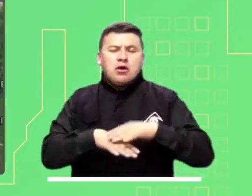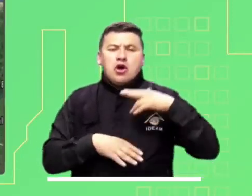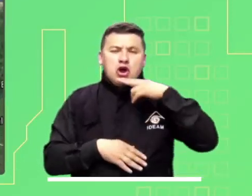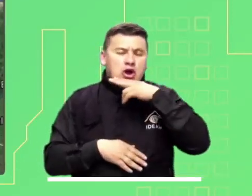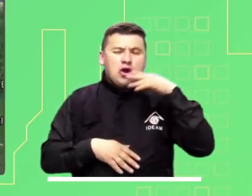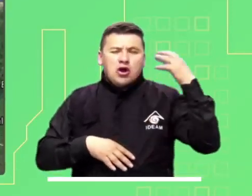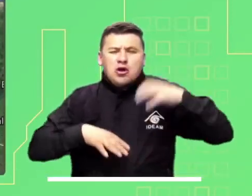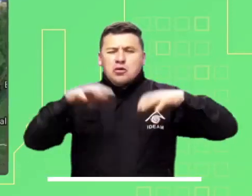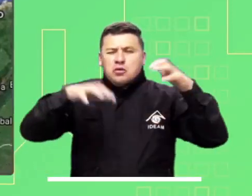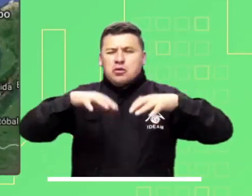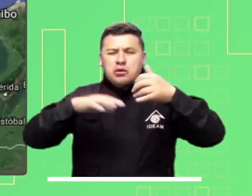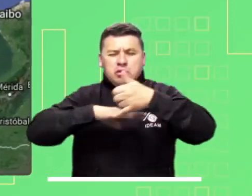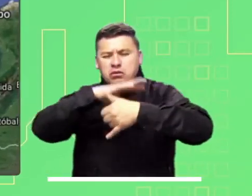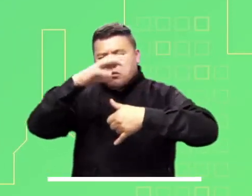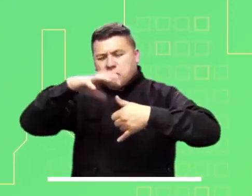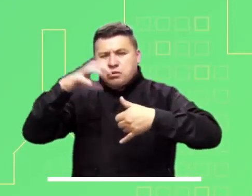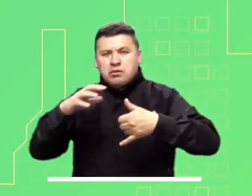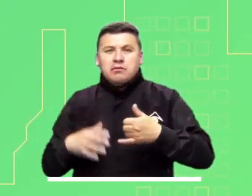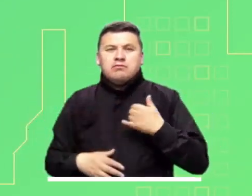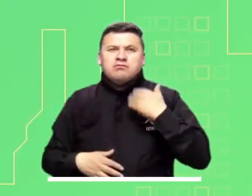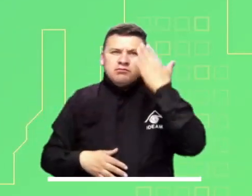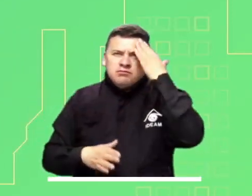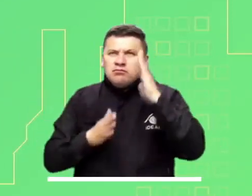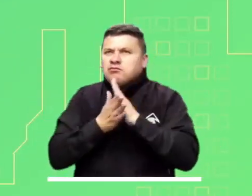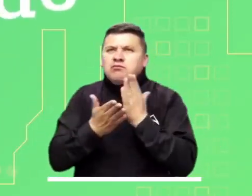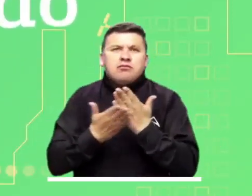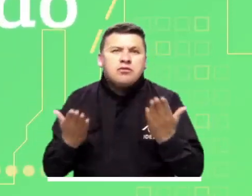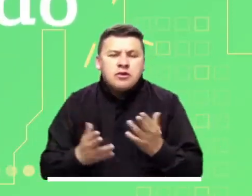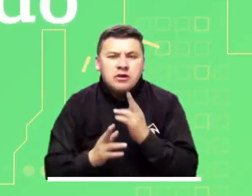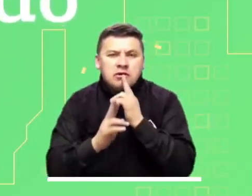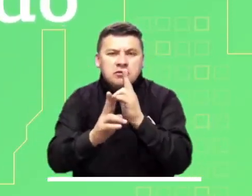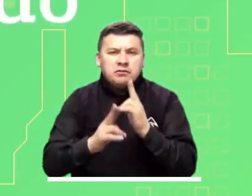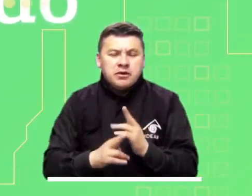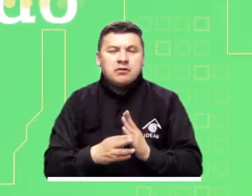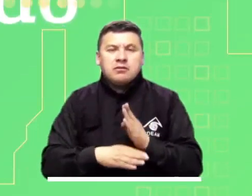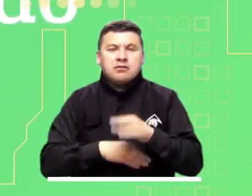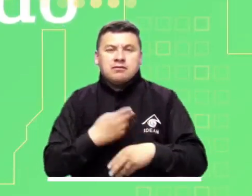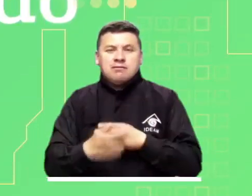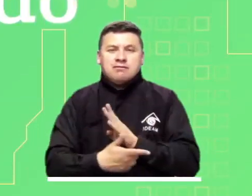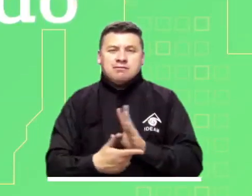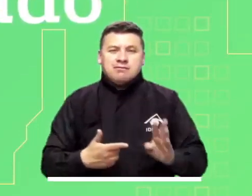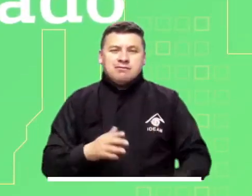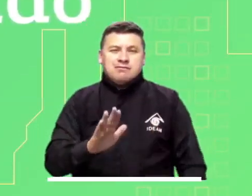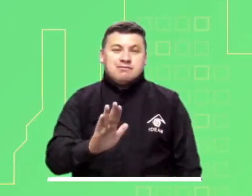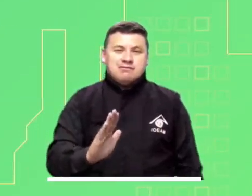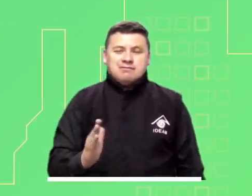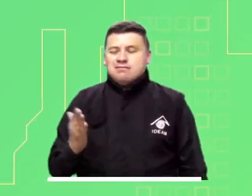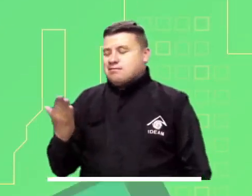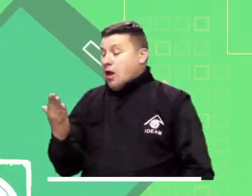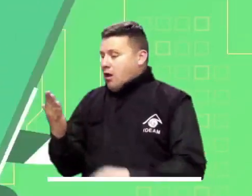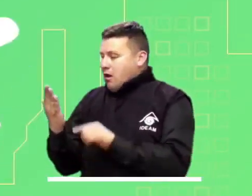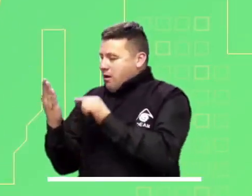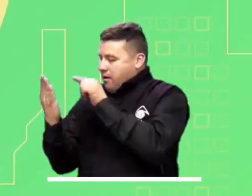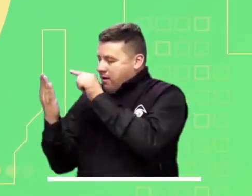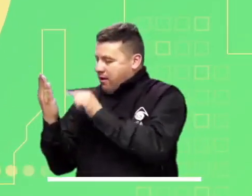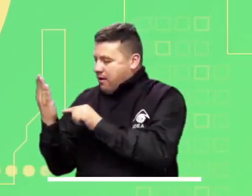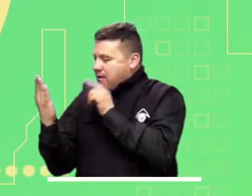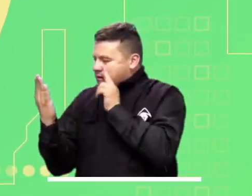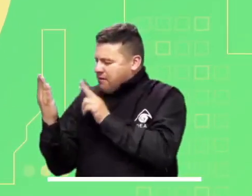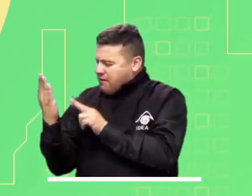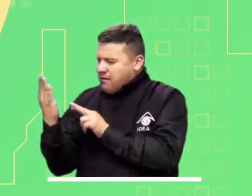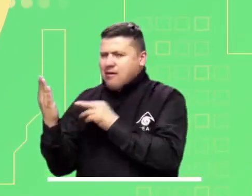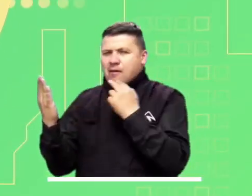alerta roja por tiempo lluvioso en el mar Caribe. Manténgase bien informado y en tiempo real a través de nuestra aplicación Mi Pronóstico.